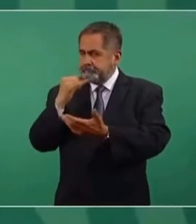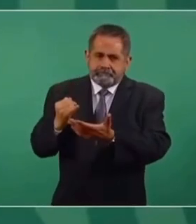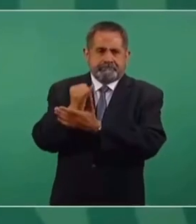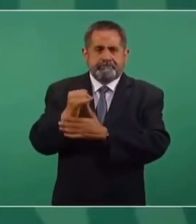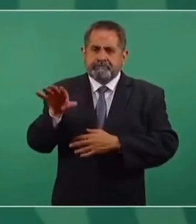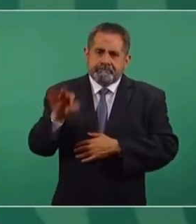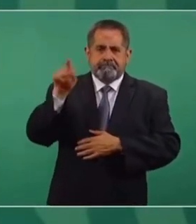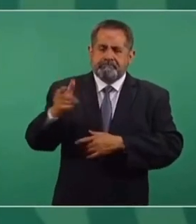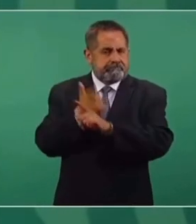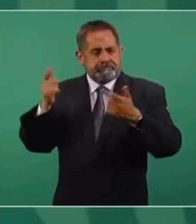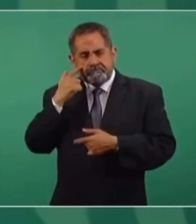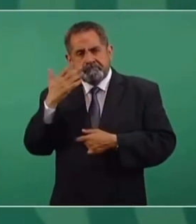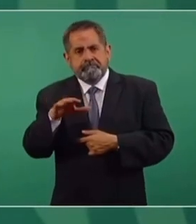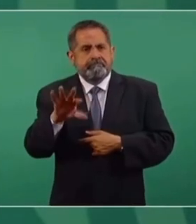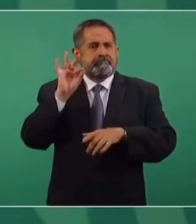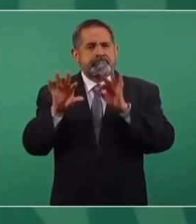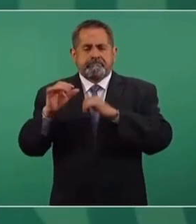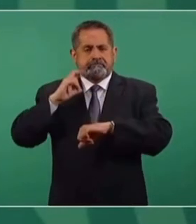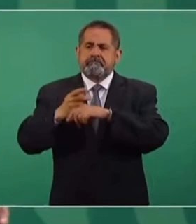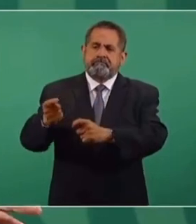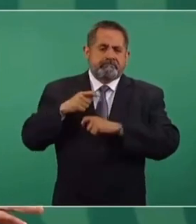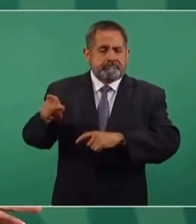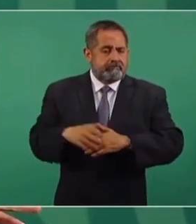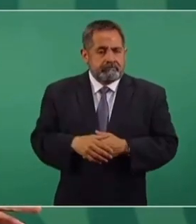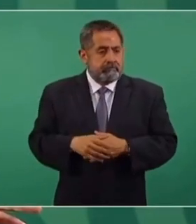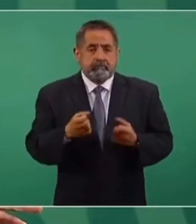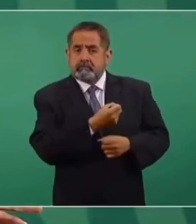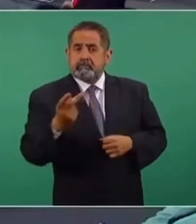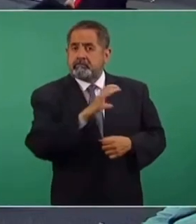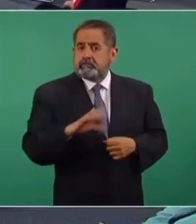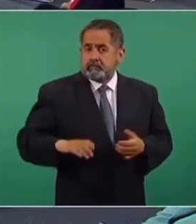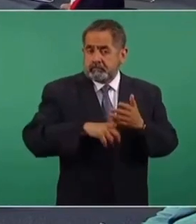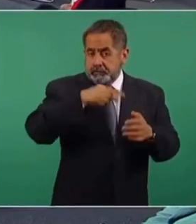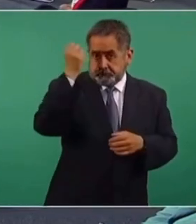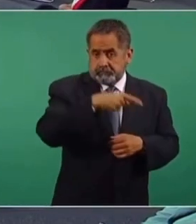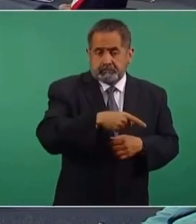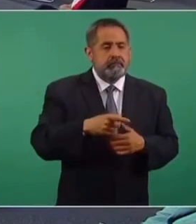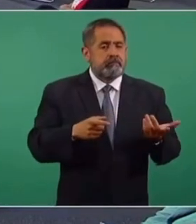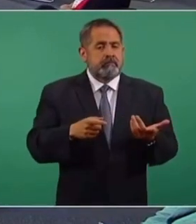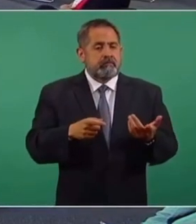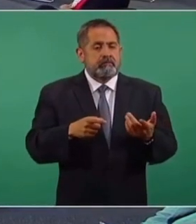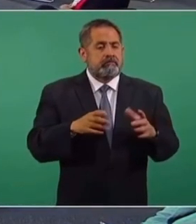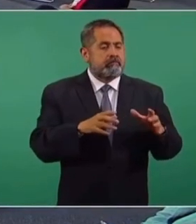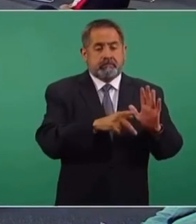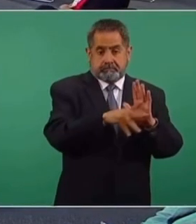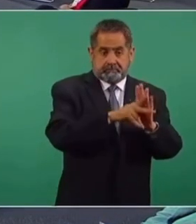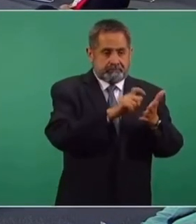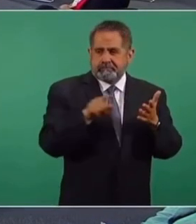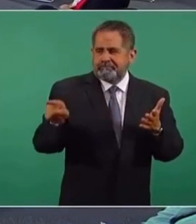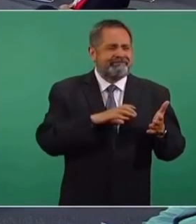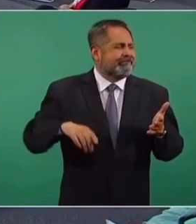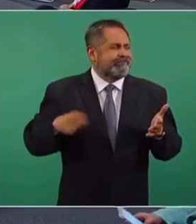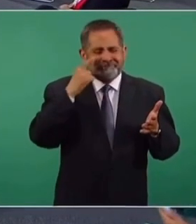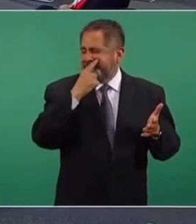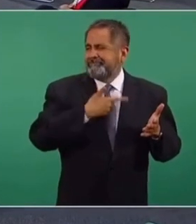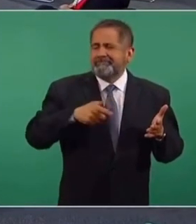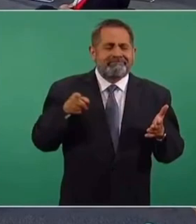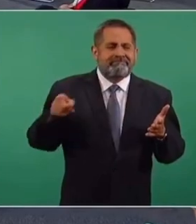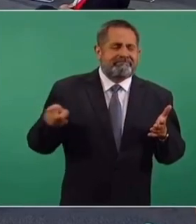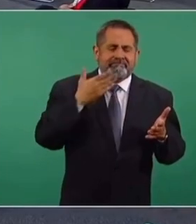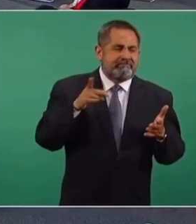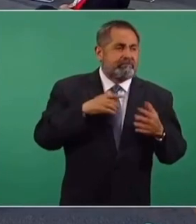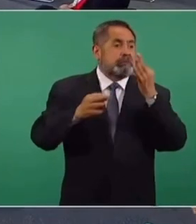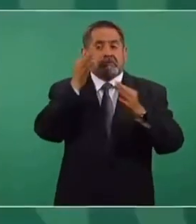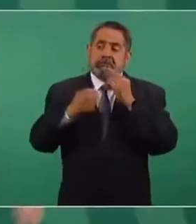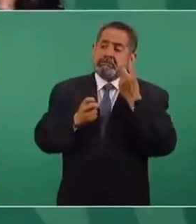elegir libremente a sus autoridades. Y hay candidatos que no son del agrado de estos partidos informales